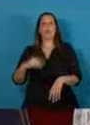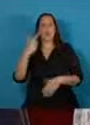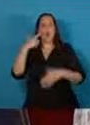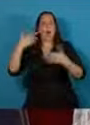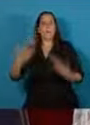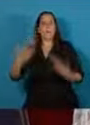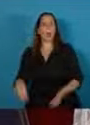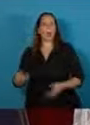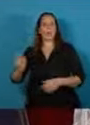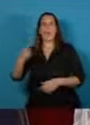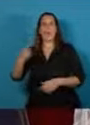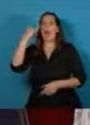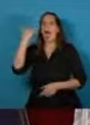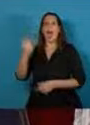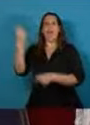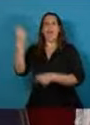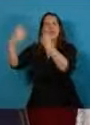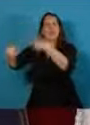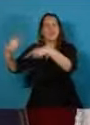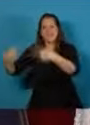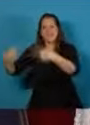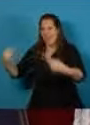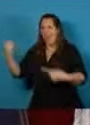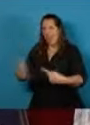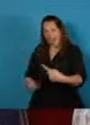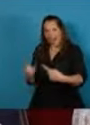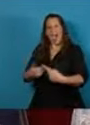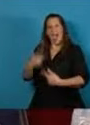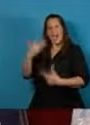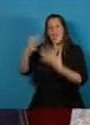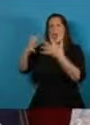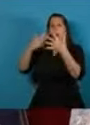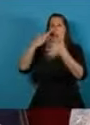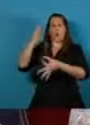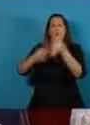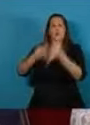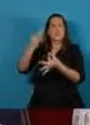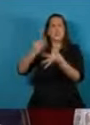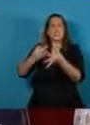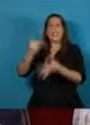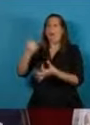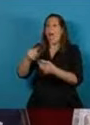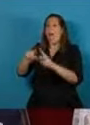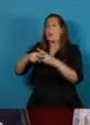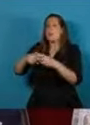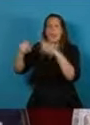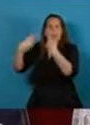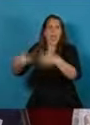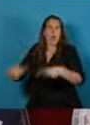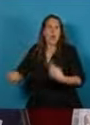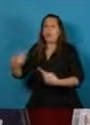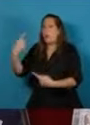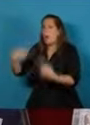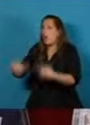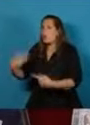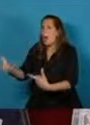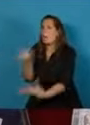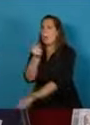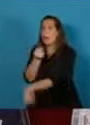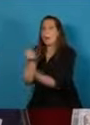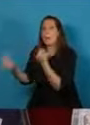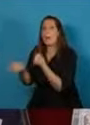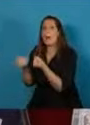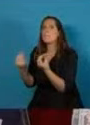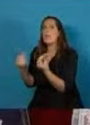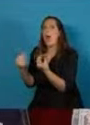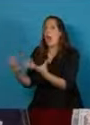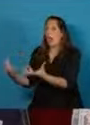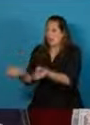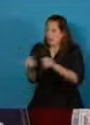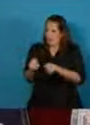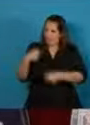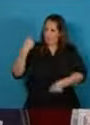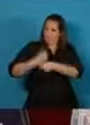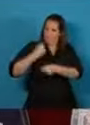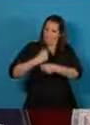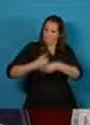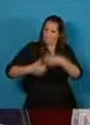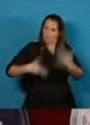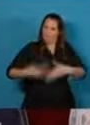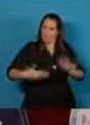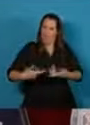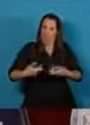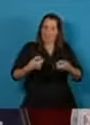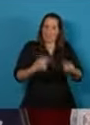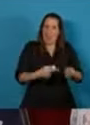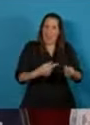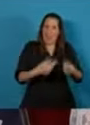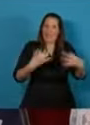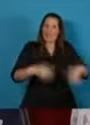mayoritarios recursos que existen en nuestro sistema de justicia de modo de terminar con la mancha ominosa que un